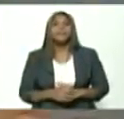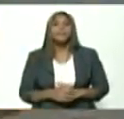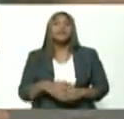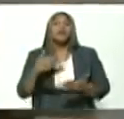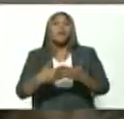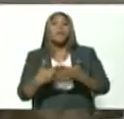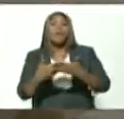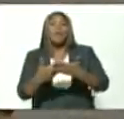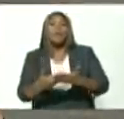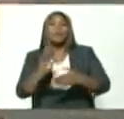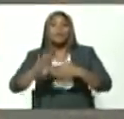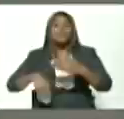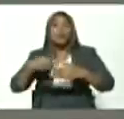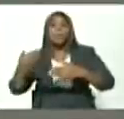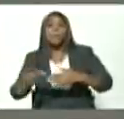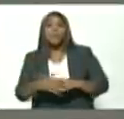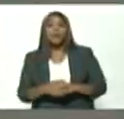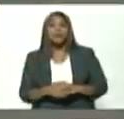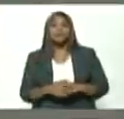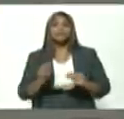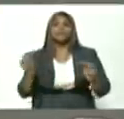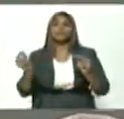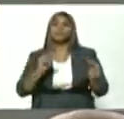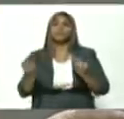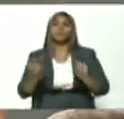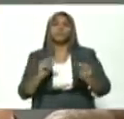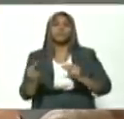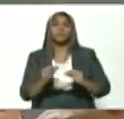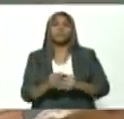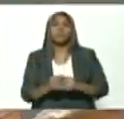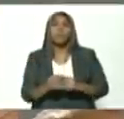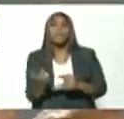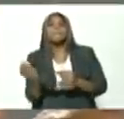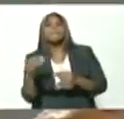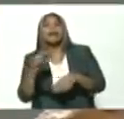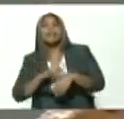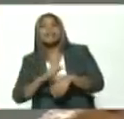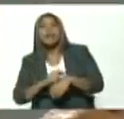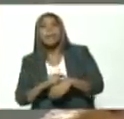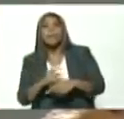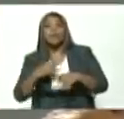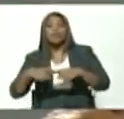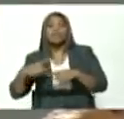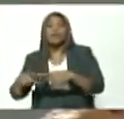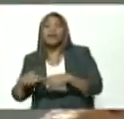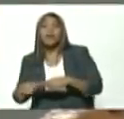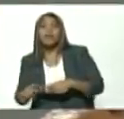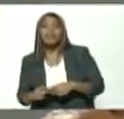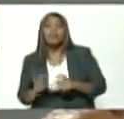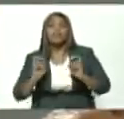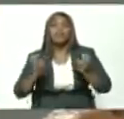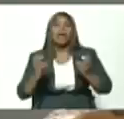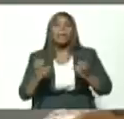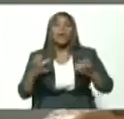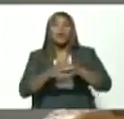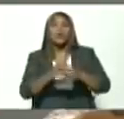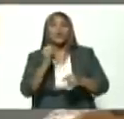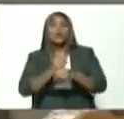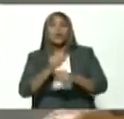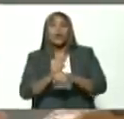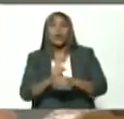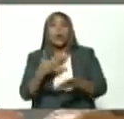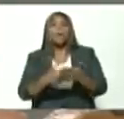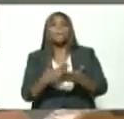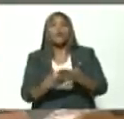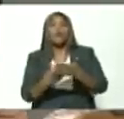planteado después de eso que se generó un debate extraordinario en distintas instancias de la clase obrera y se está